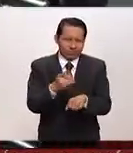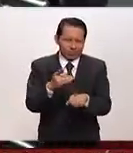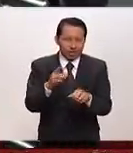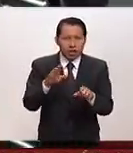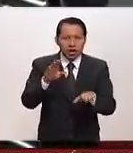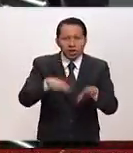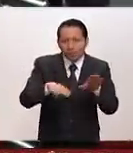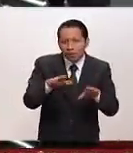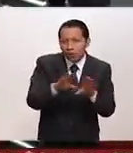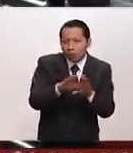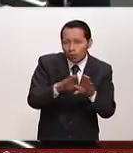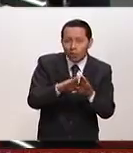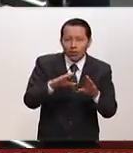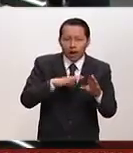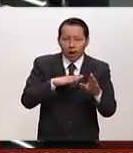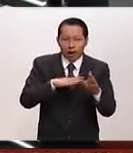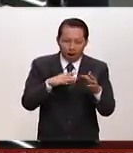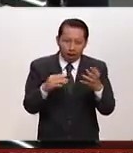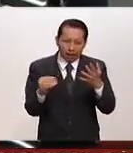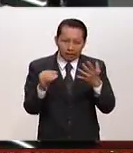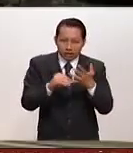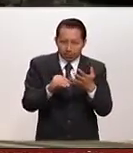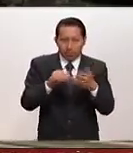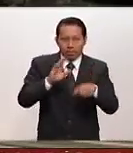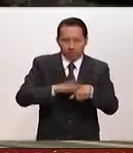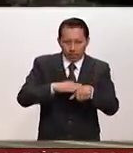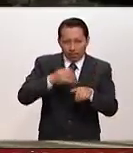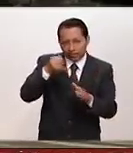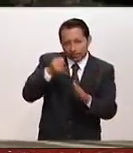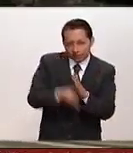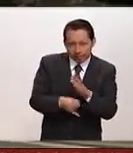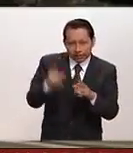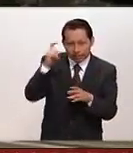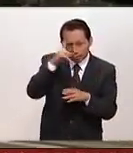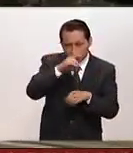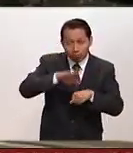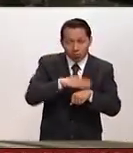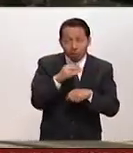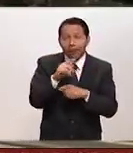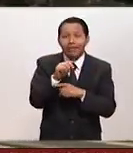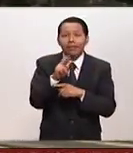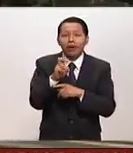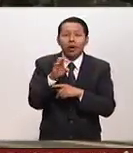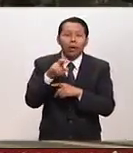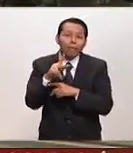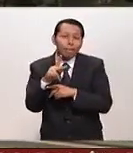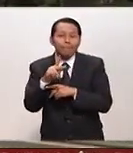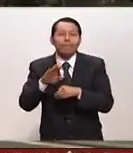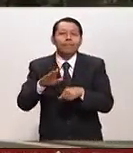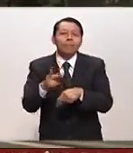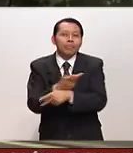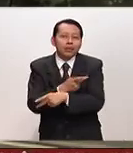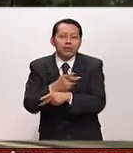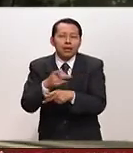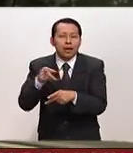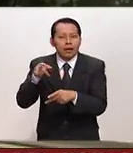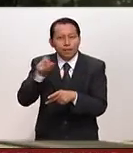un elemento mucho más complejo. ¿Por qué? Porque bueno, de entrada el propio Trump está fracturando, está